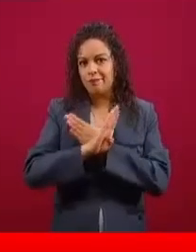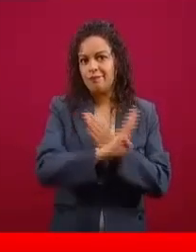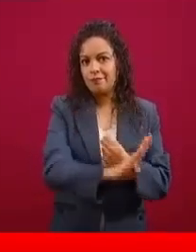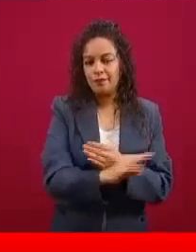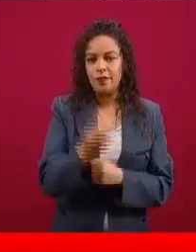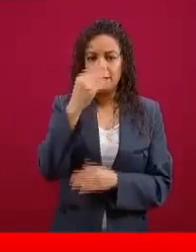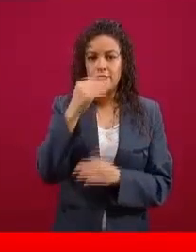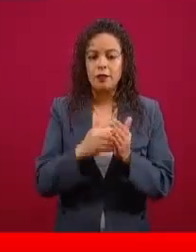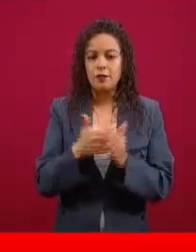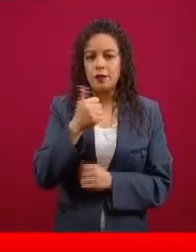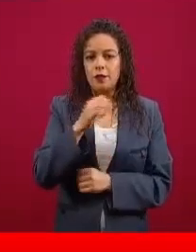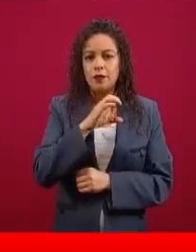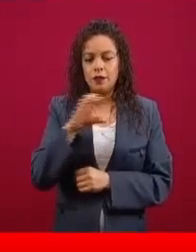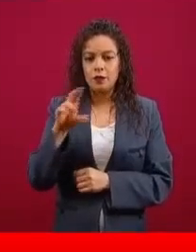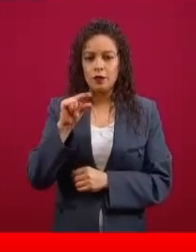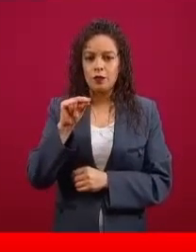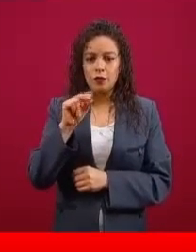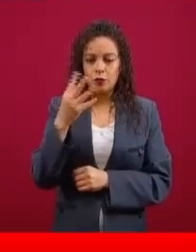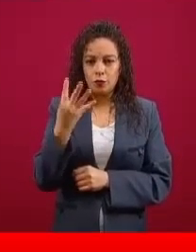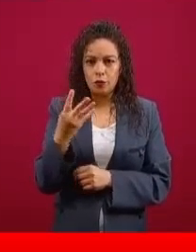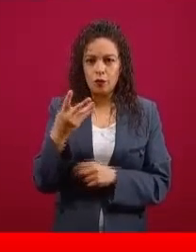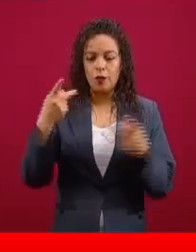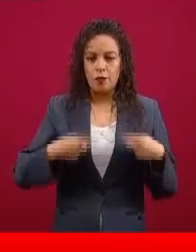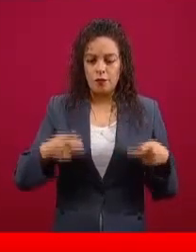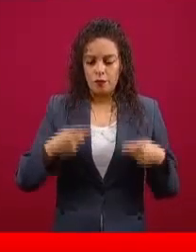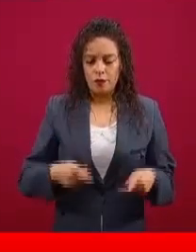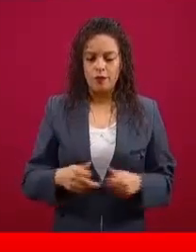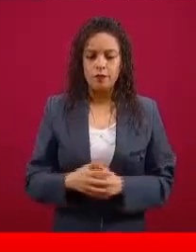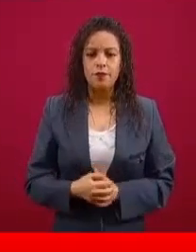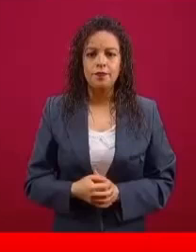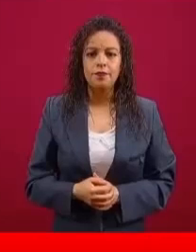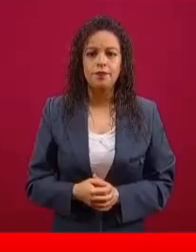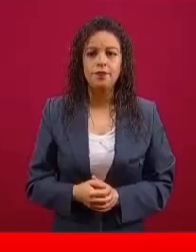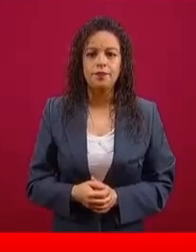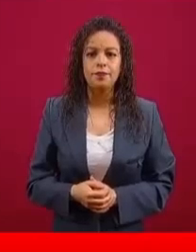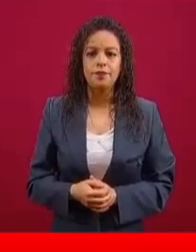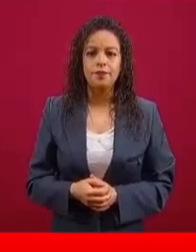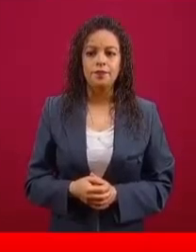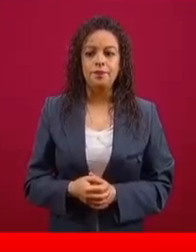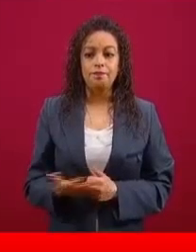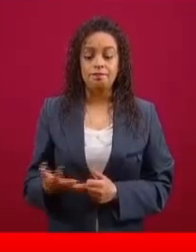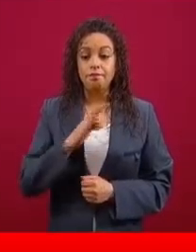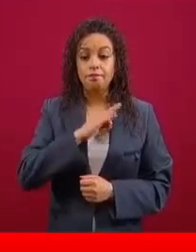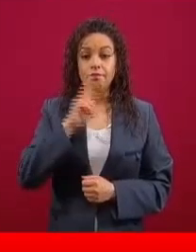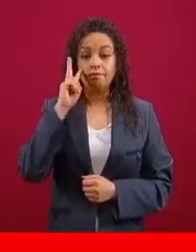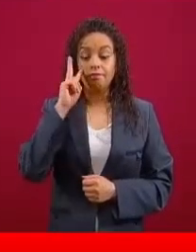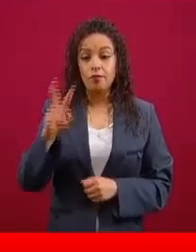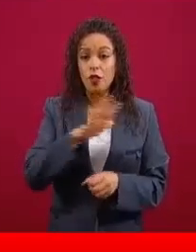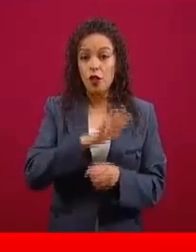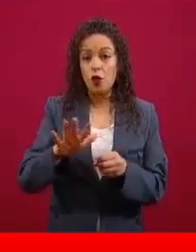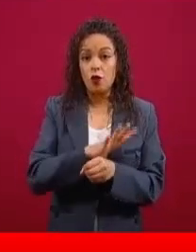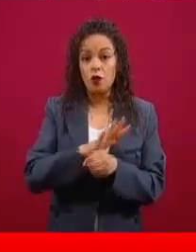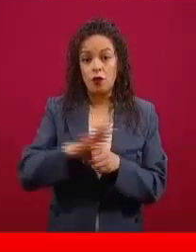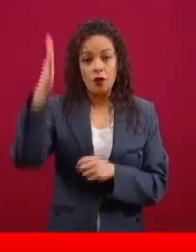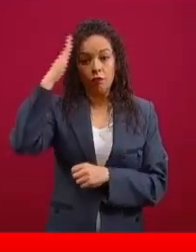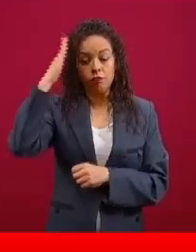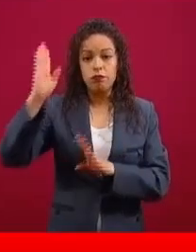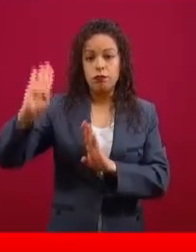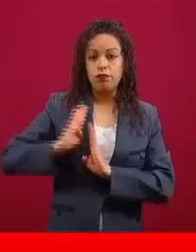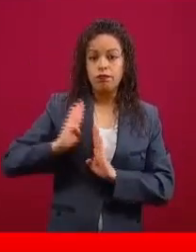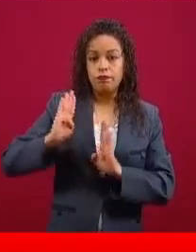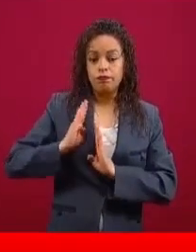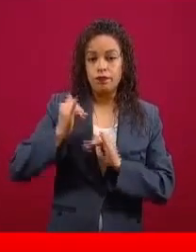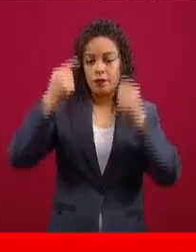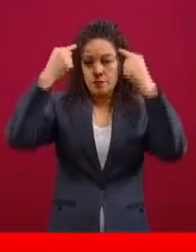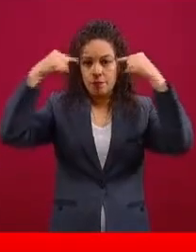684 hombres. En el despliegue local que mantienen los mandos territoriales, tanto militares como